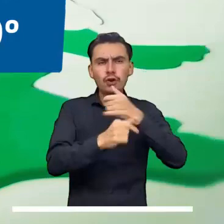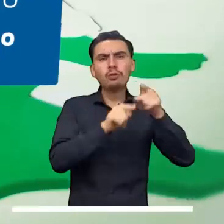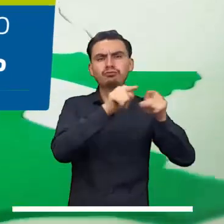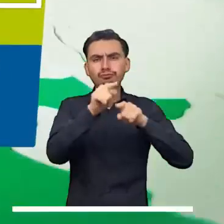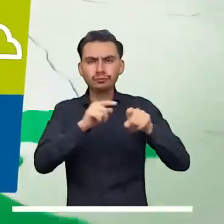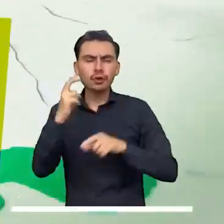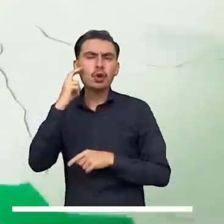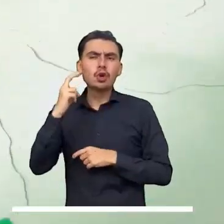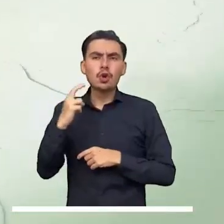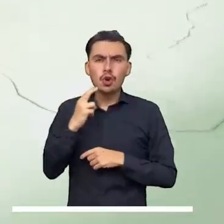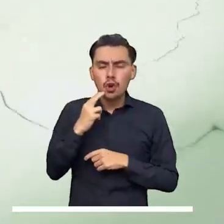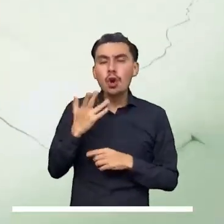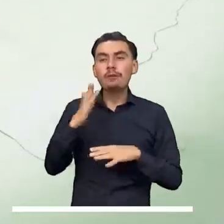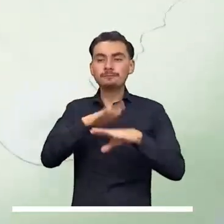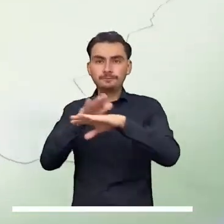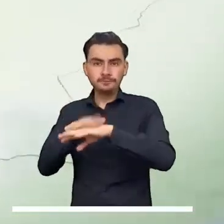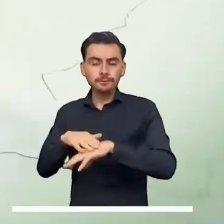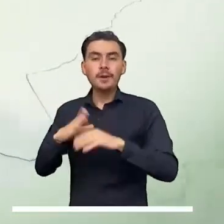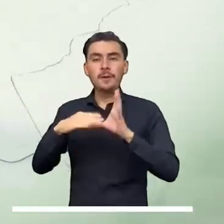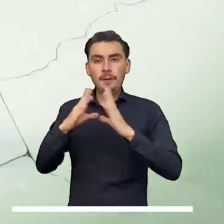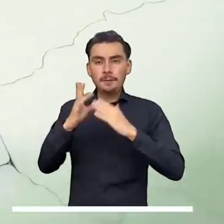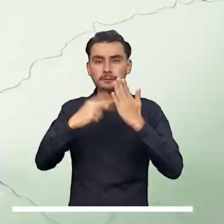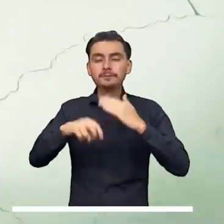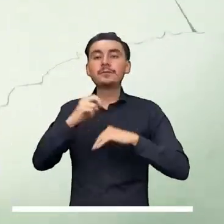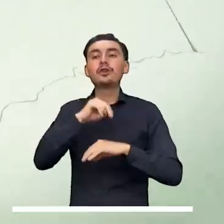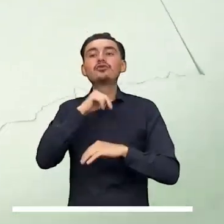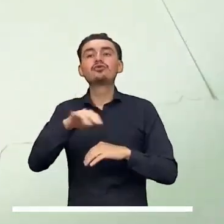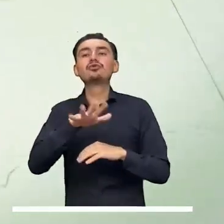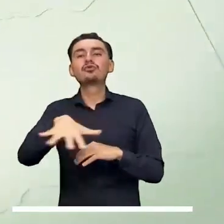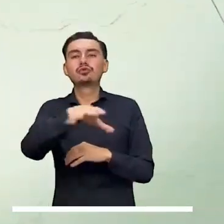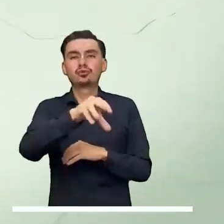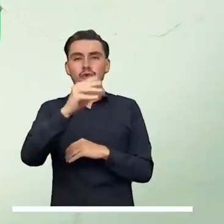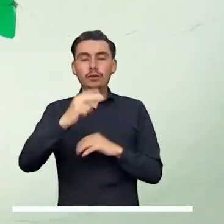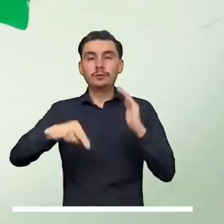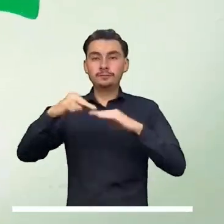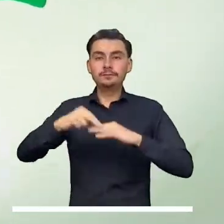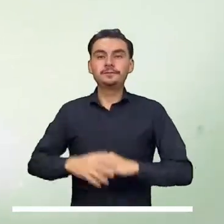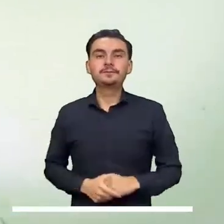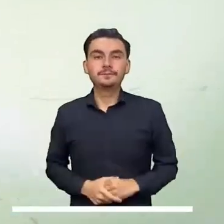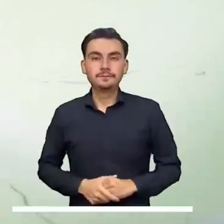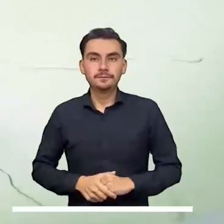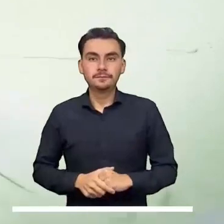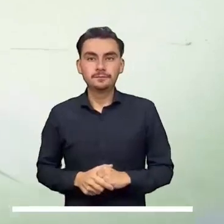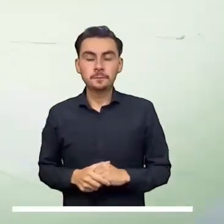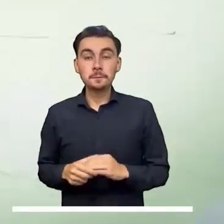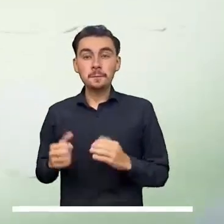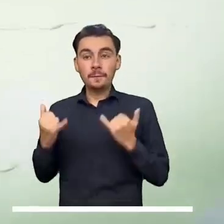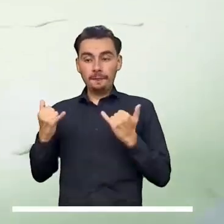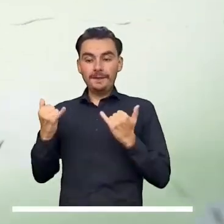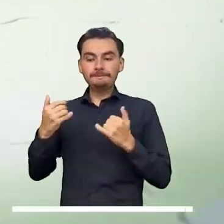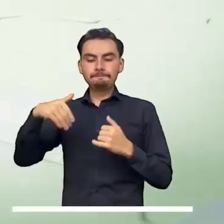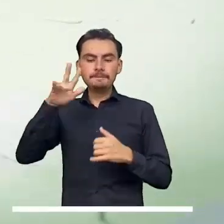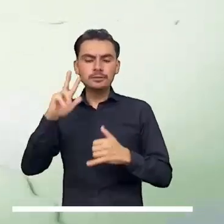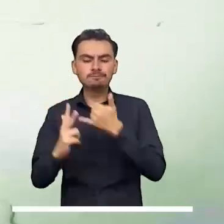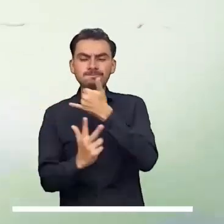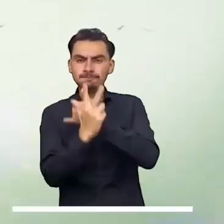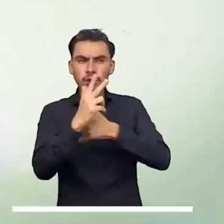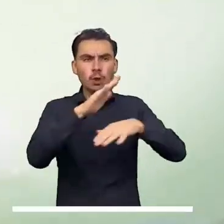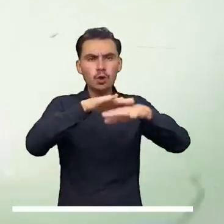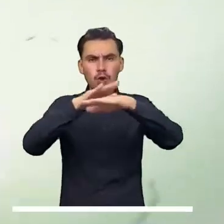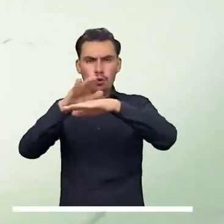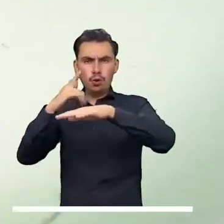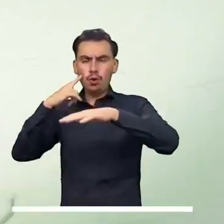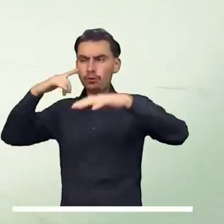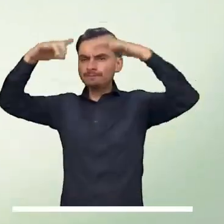sectores de Chocó, Valle del Cauca, Cauca y el noroccidente de Nariño. Las zonas con mayor probabilidad de